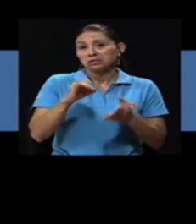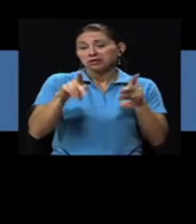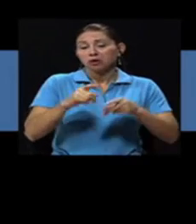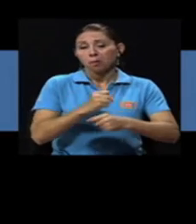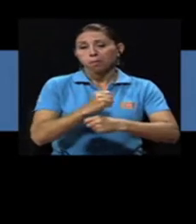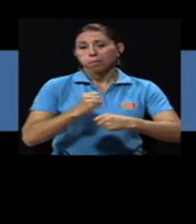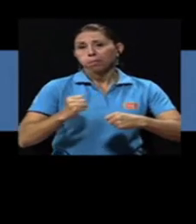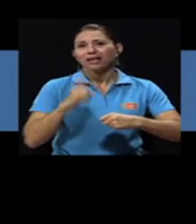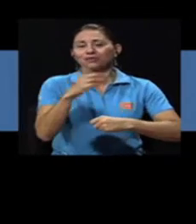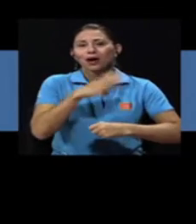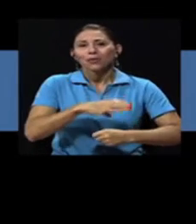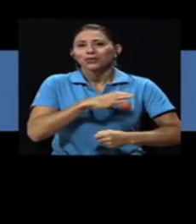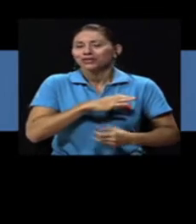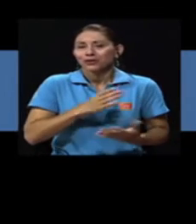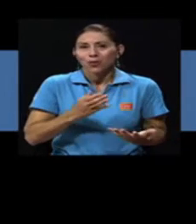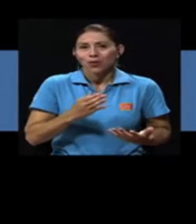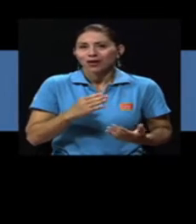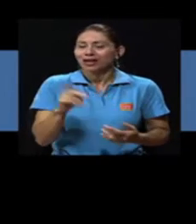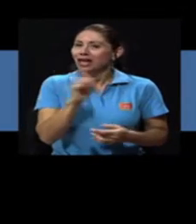no tiene por qué ser